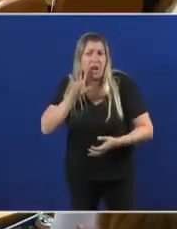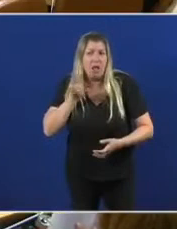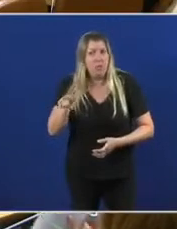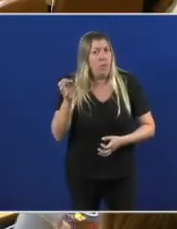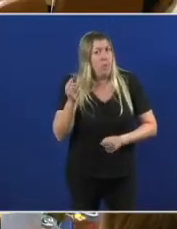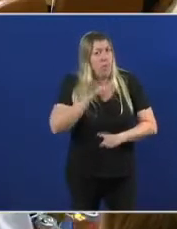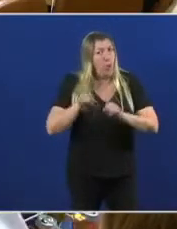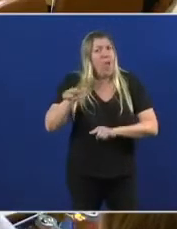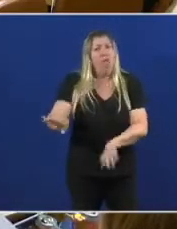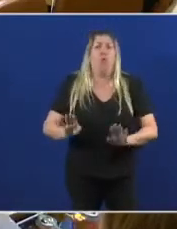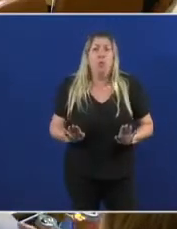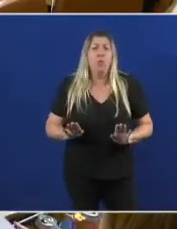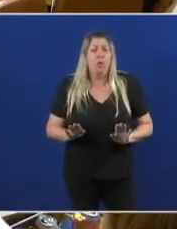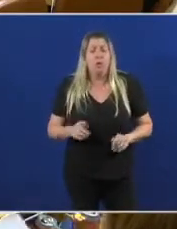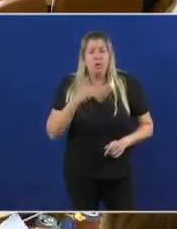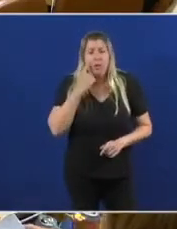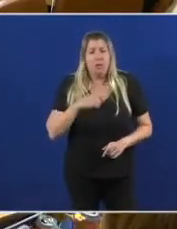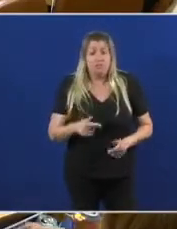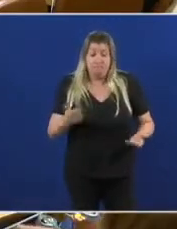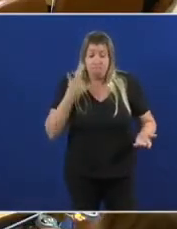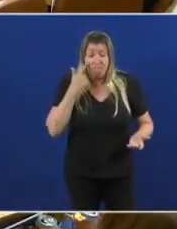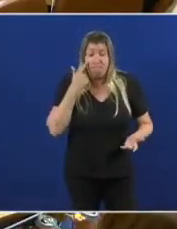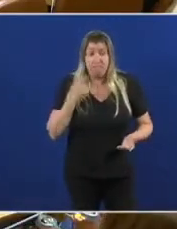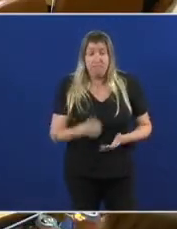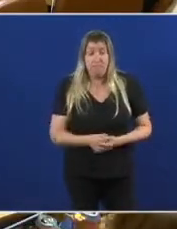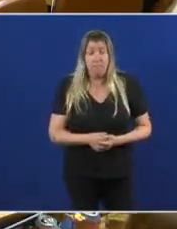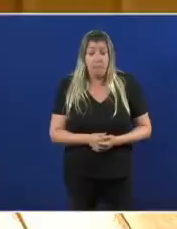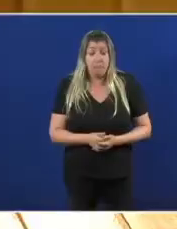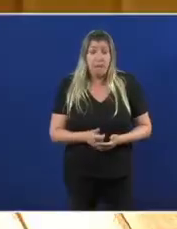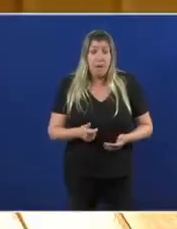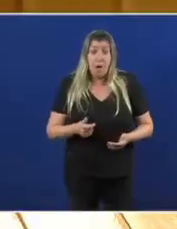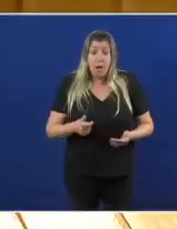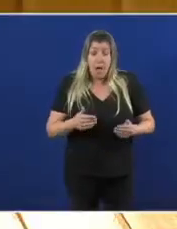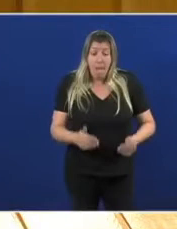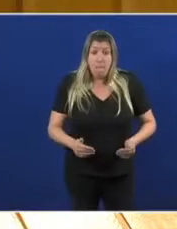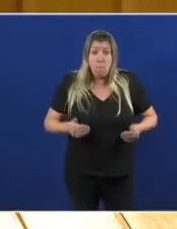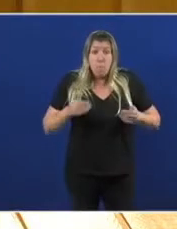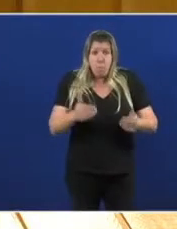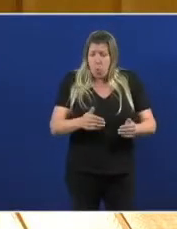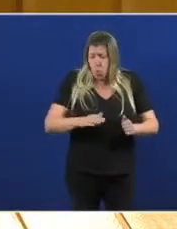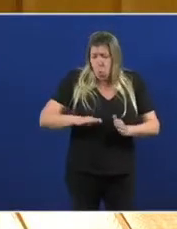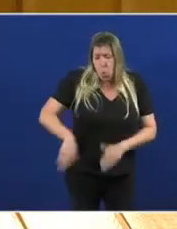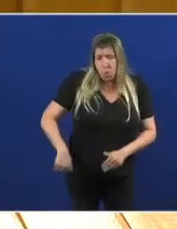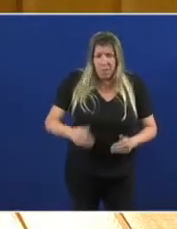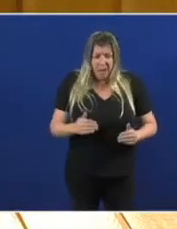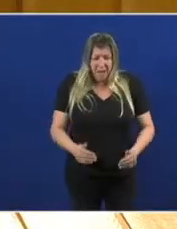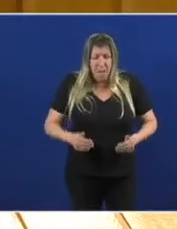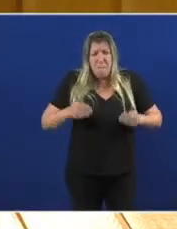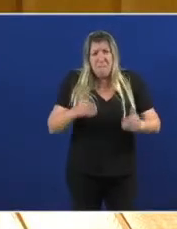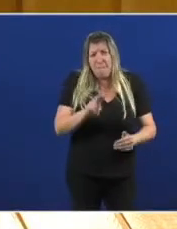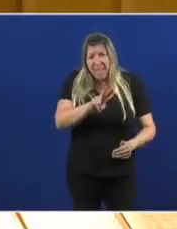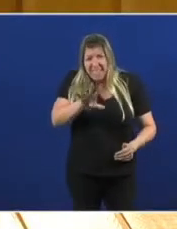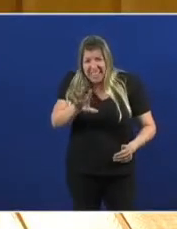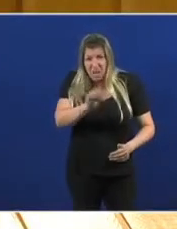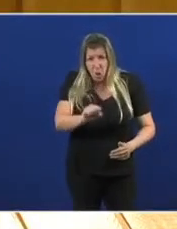Mire A última Desas ampliacións Por 25 anos Foi Un